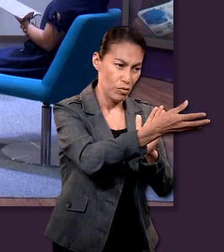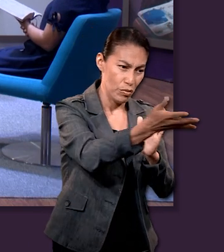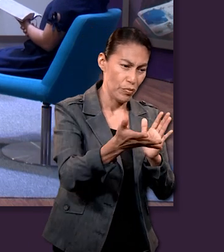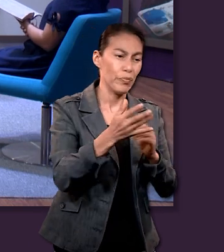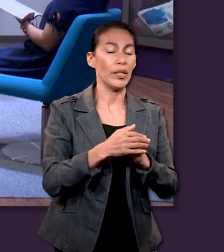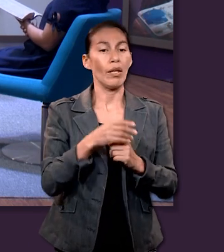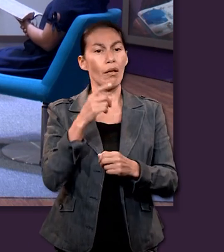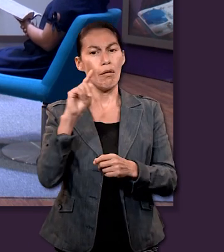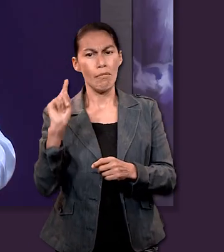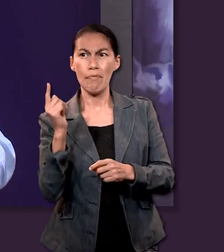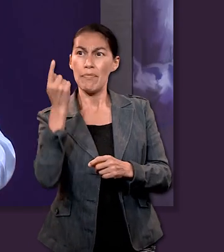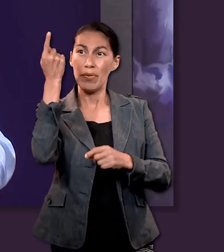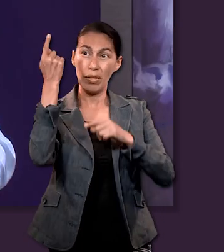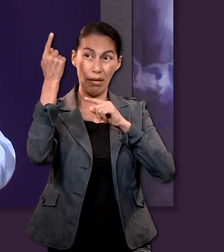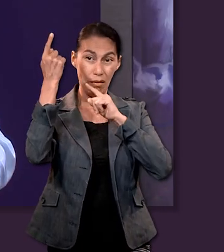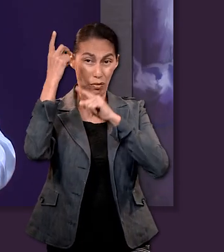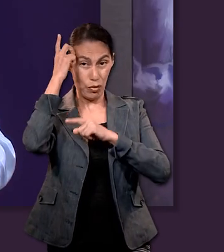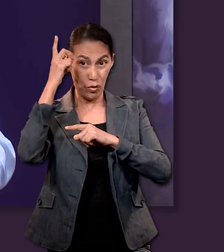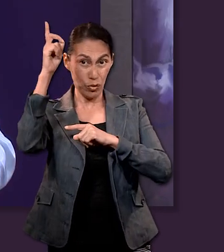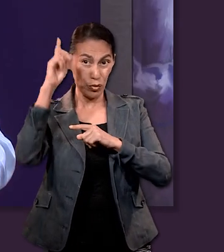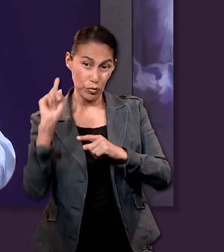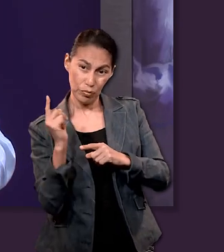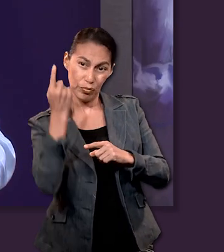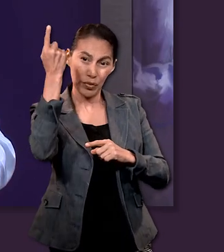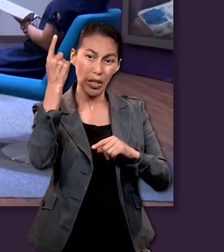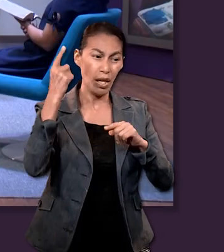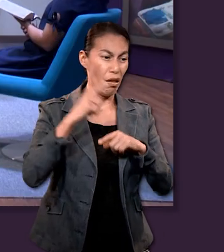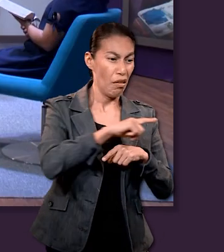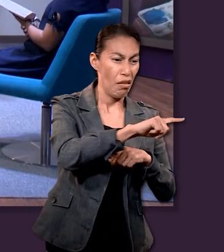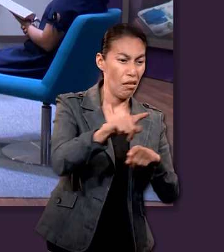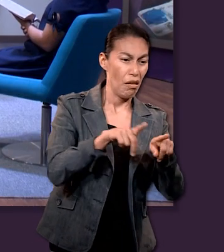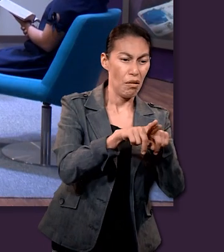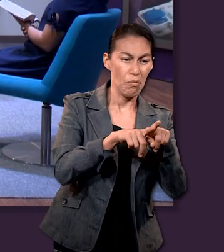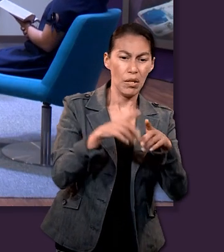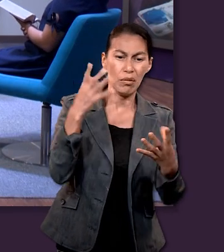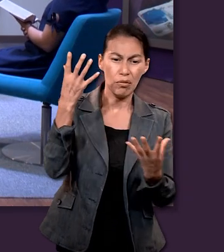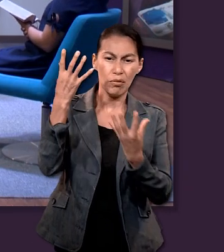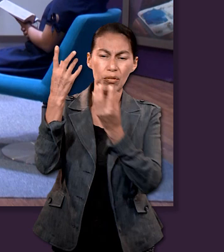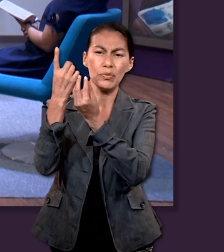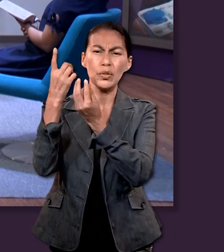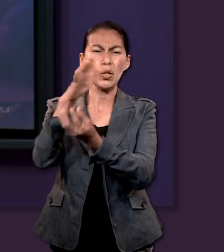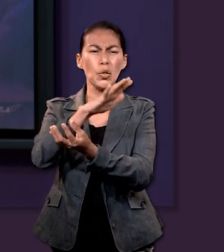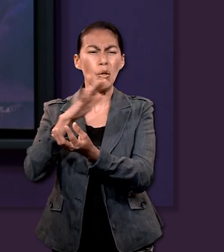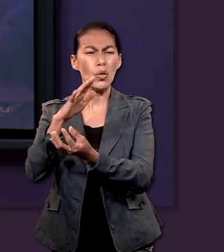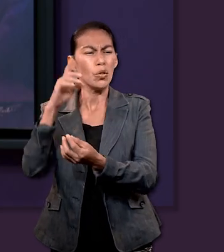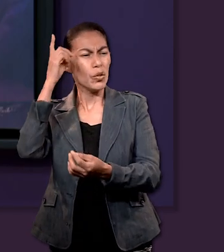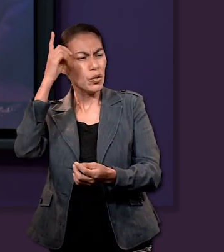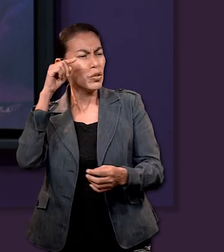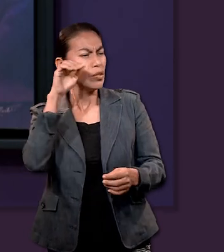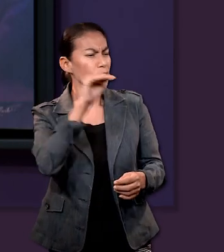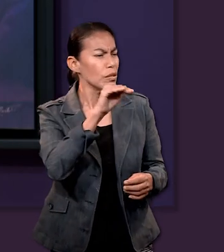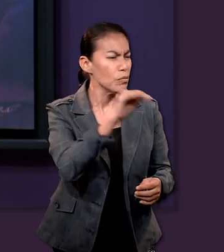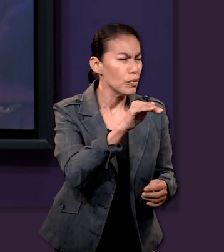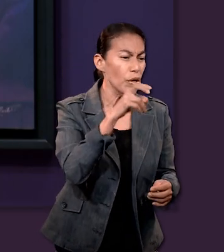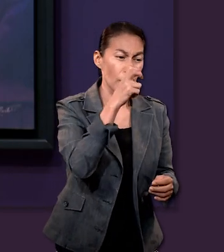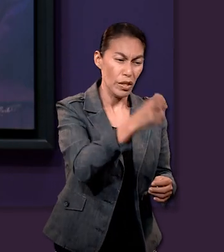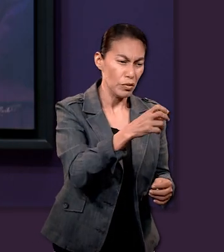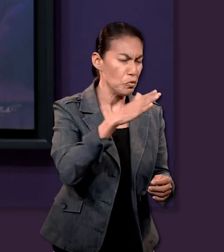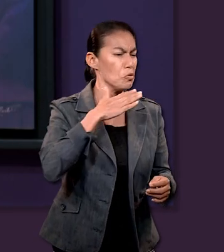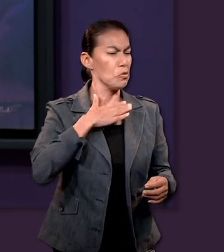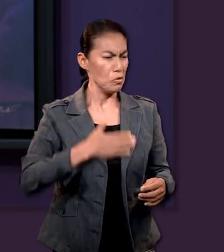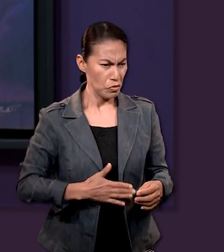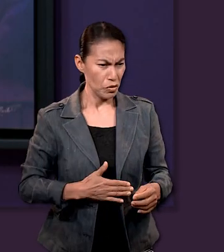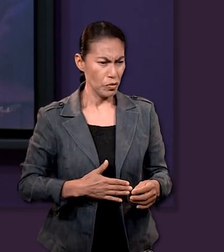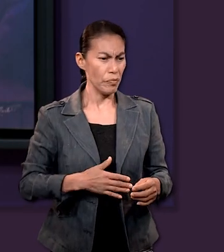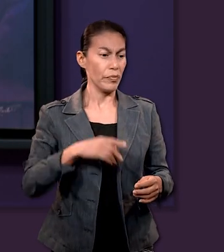Hijo, para que Él sea el primogénito entre muchos hermanos. Y a los que predestinó, a éstos también los llamó. Y a los que